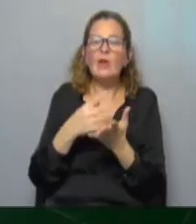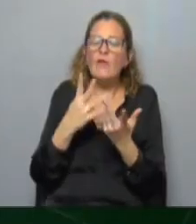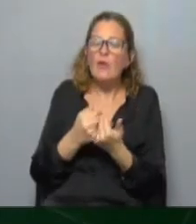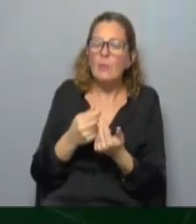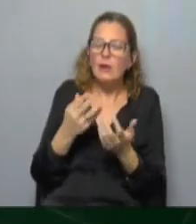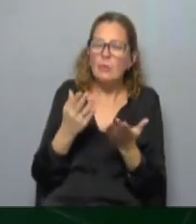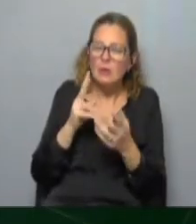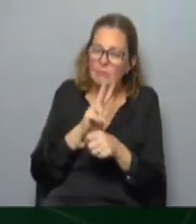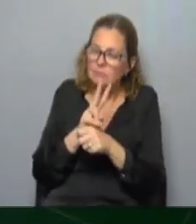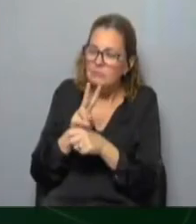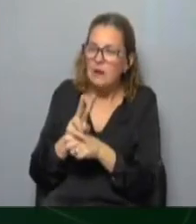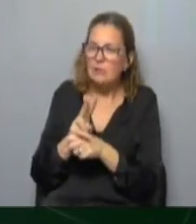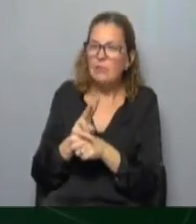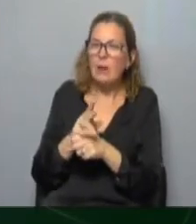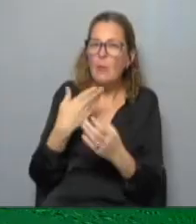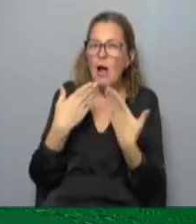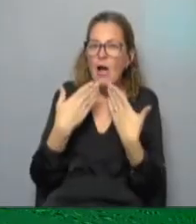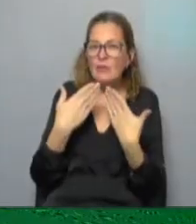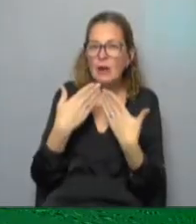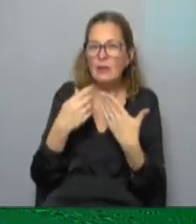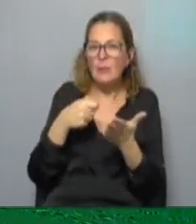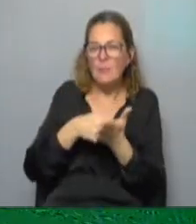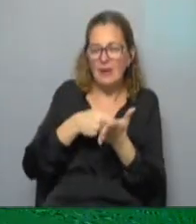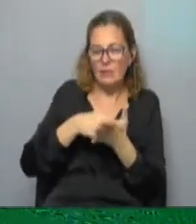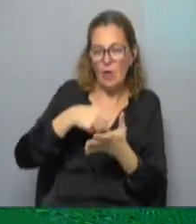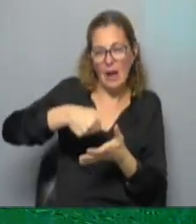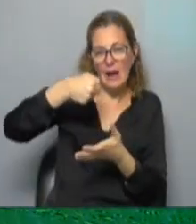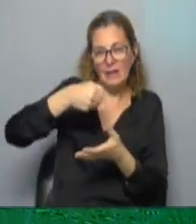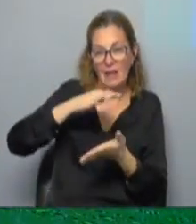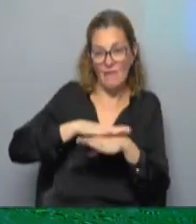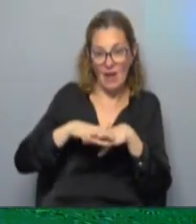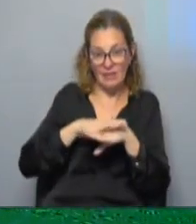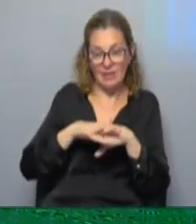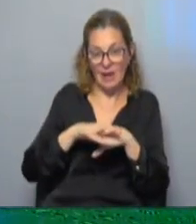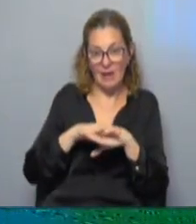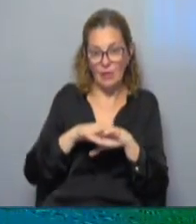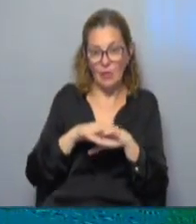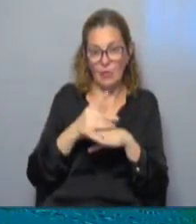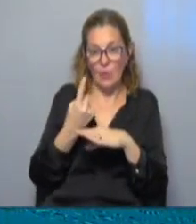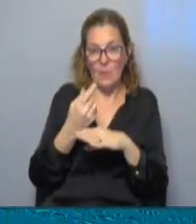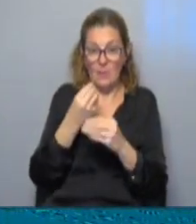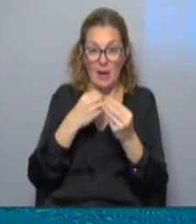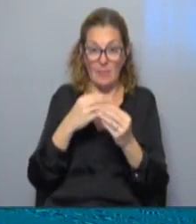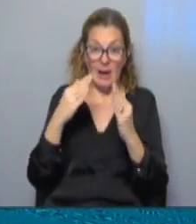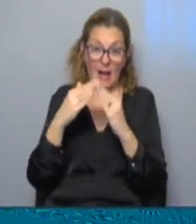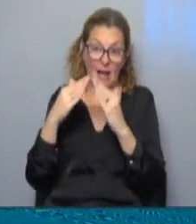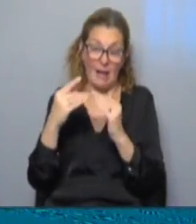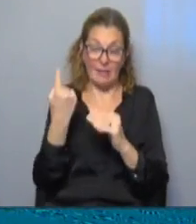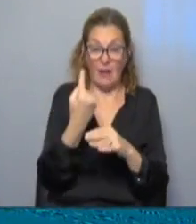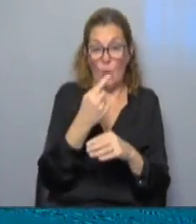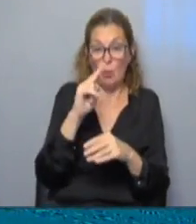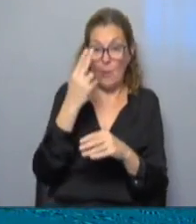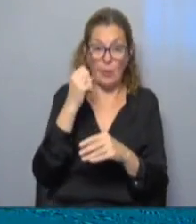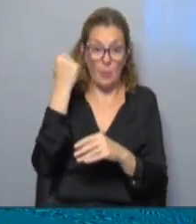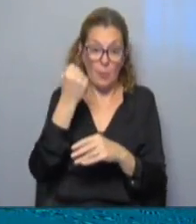manera los estuviste siguiendo? bueno vamos a hablar de la canasta básica una de las elementos esenciales para los hogares uruguayos por su